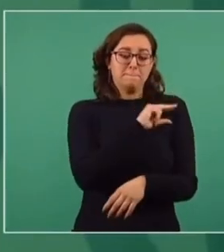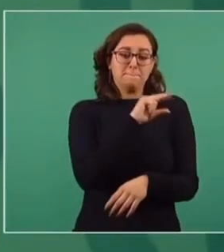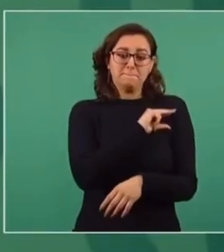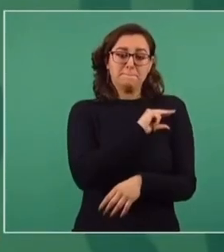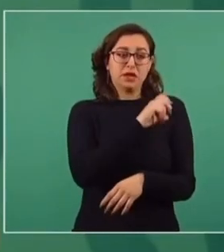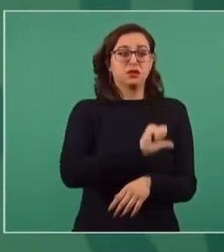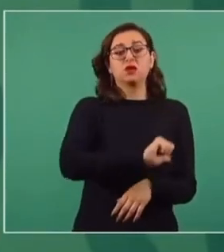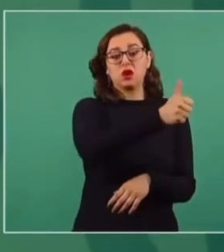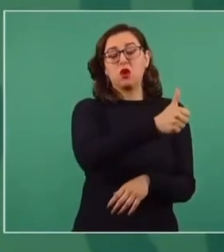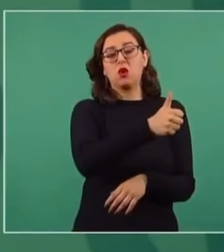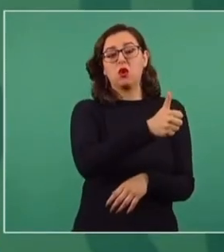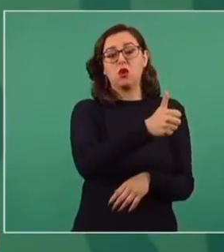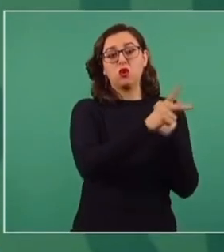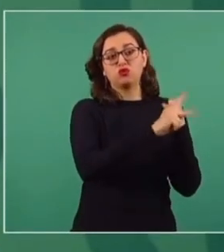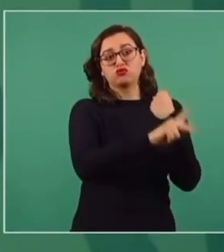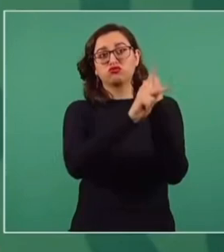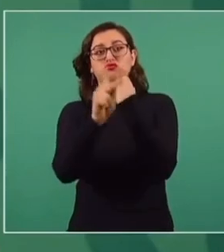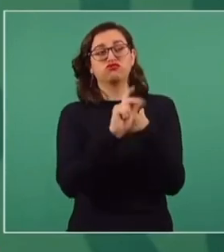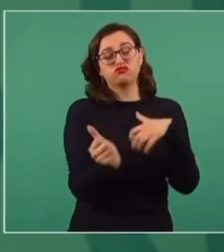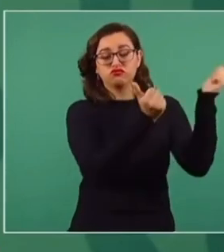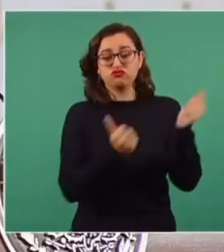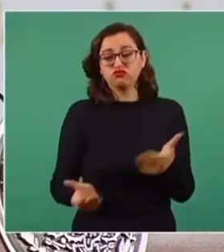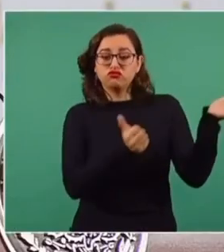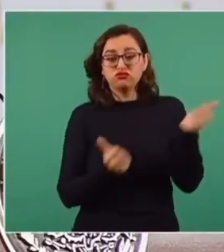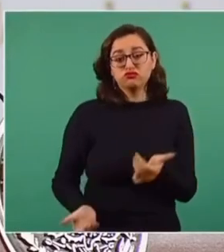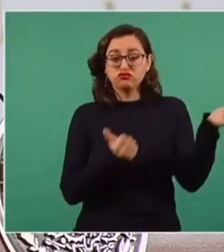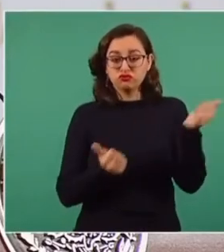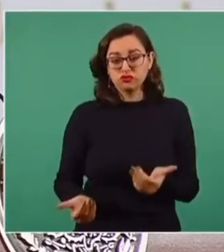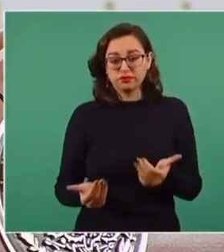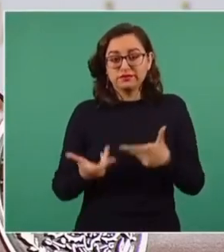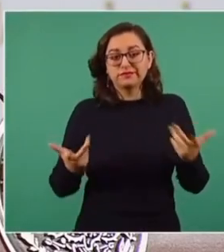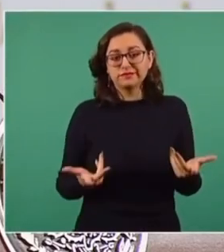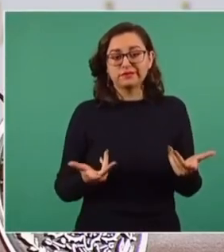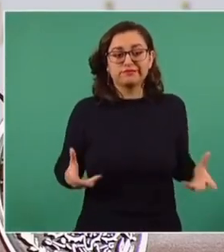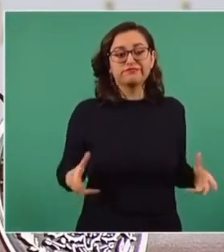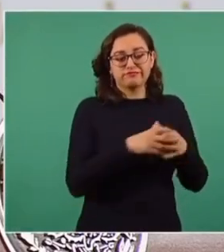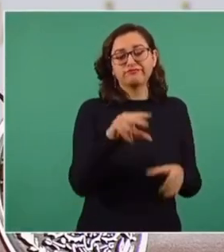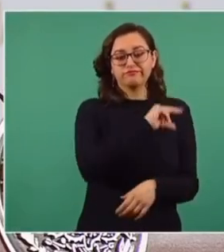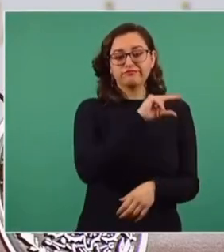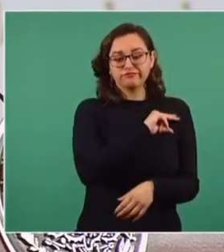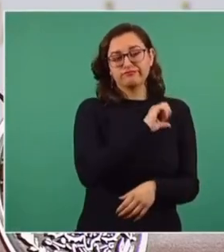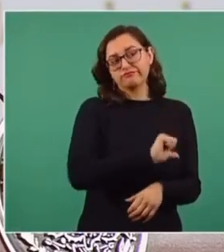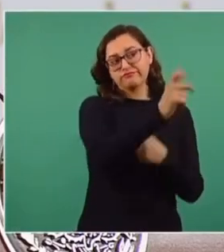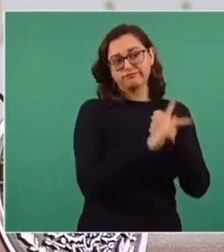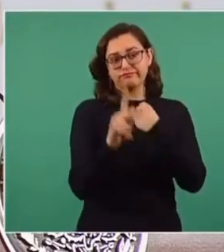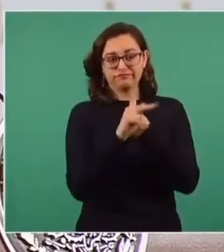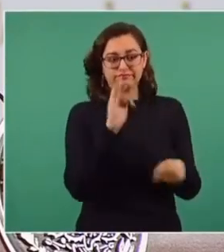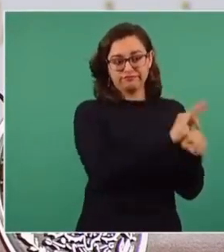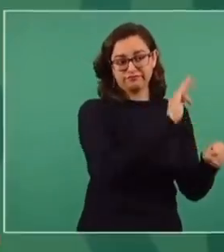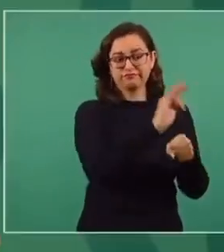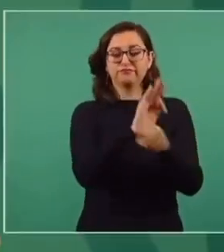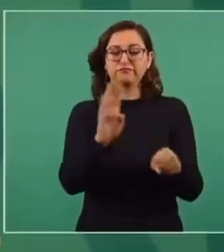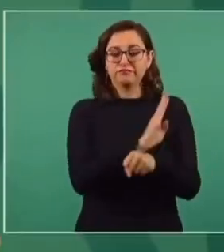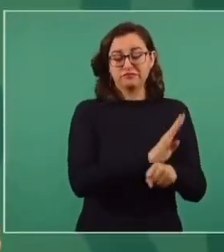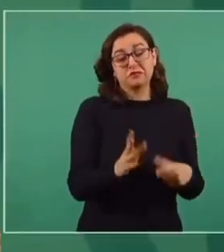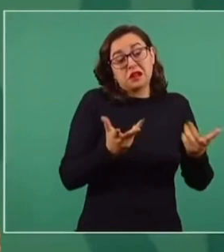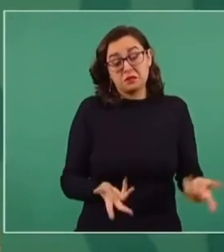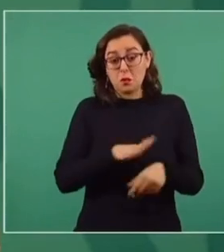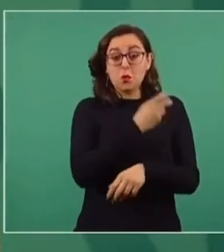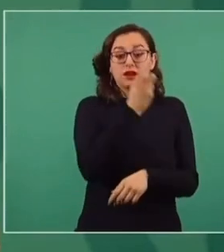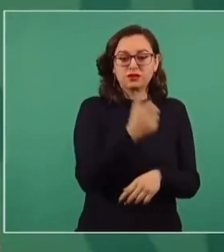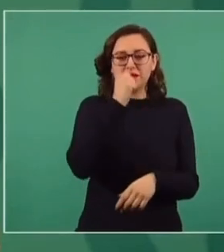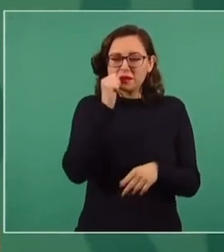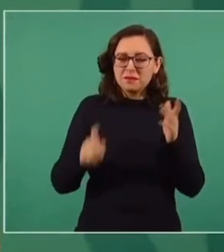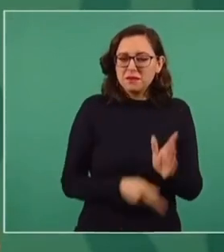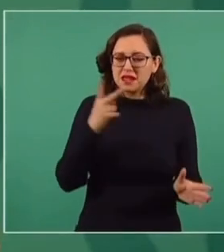dependiera de las importaciones y se beneficiaran a particulares. Por eso aumentaba constantemente el precio de las gasolinas.